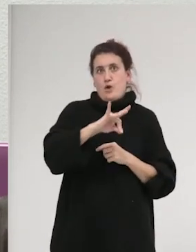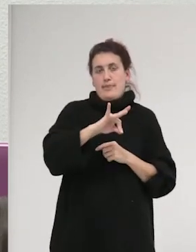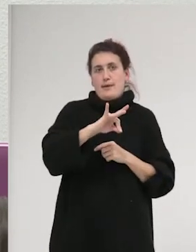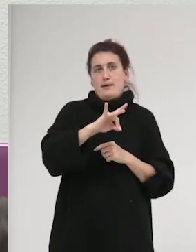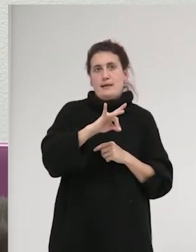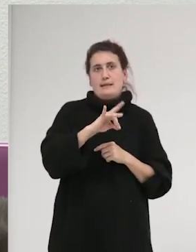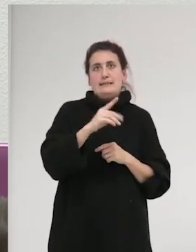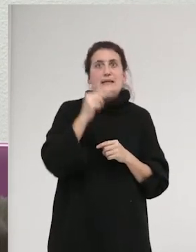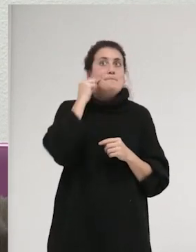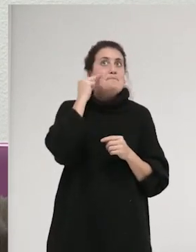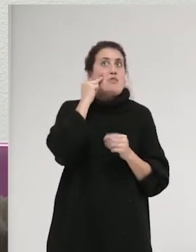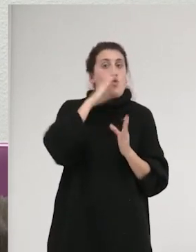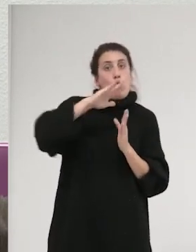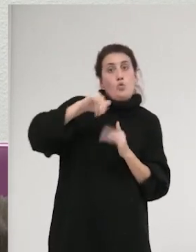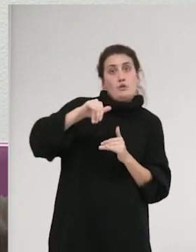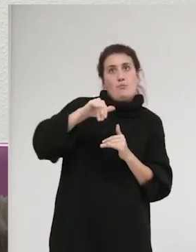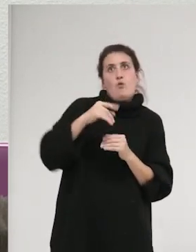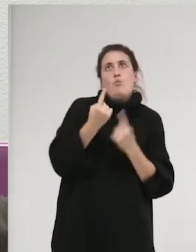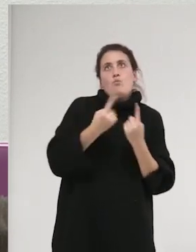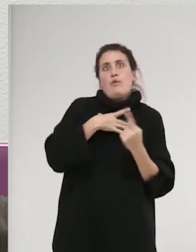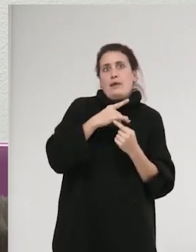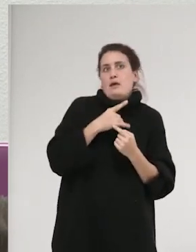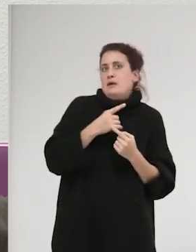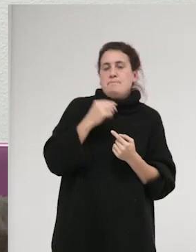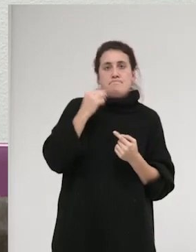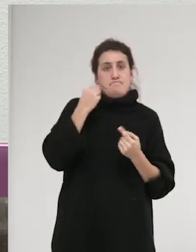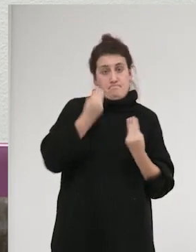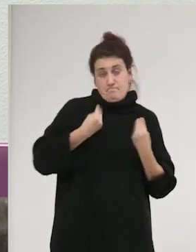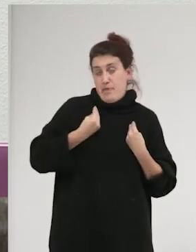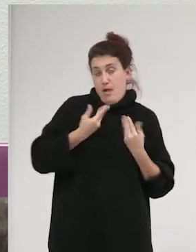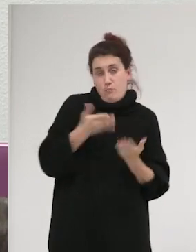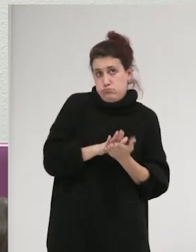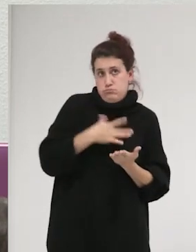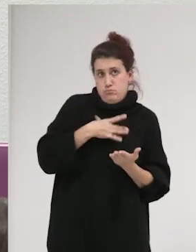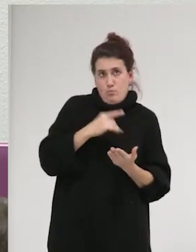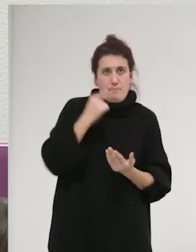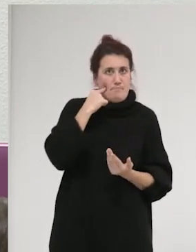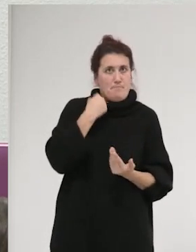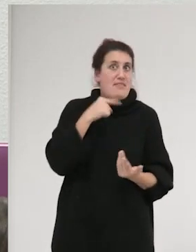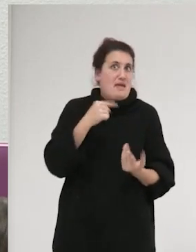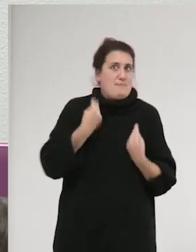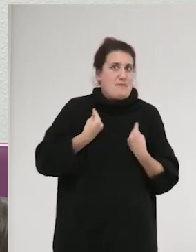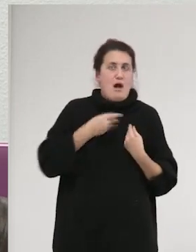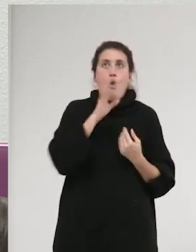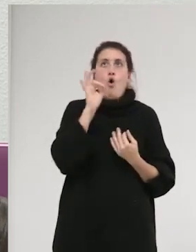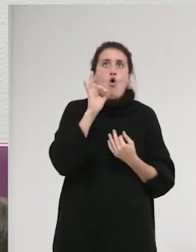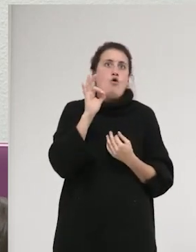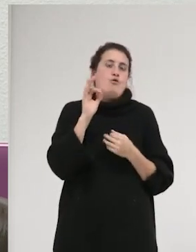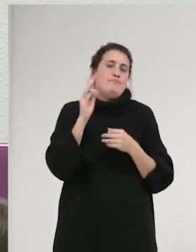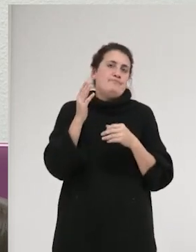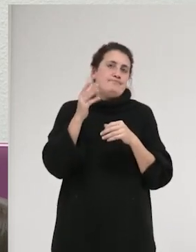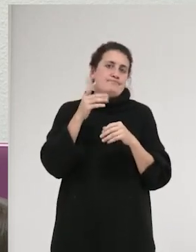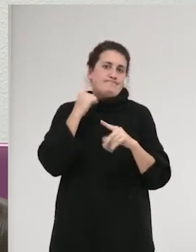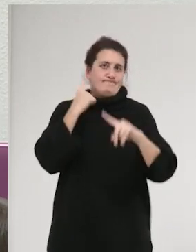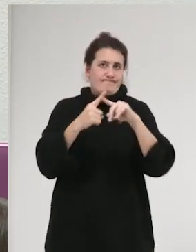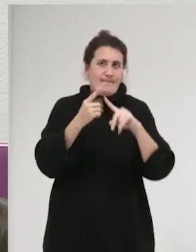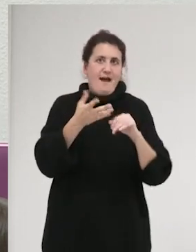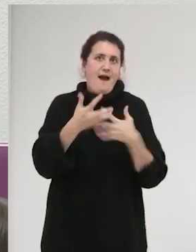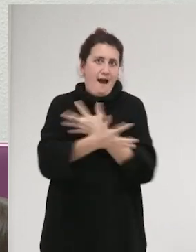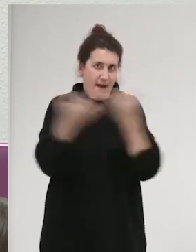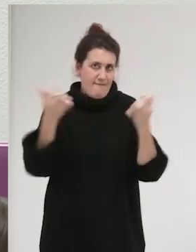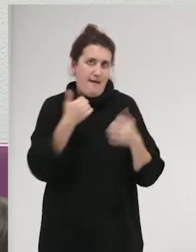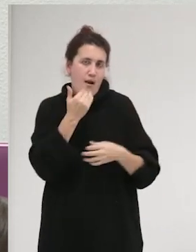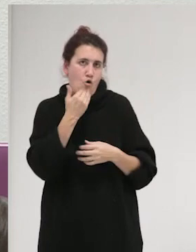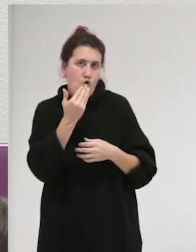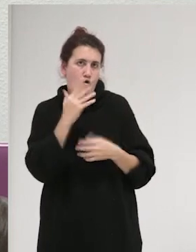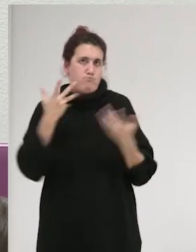el temor último, en algunos casos puede ser la pérdida de la vida o incluso una agresión física grave, muchas veces lo